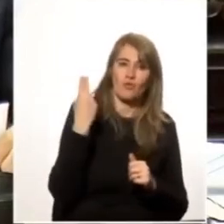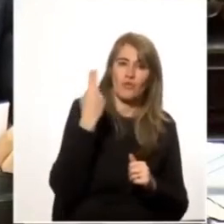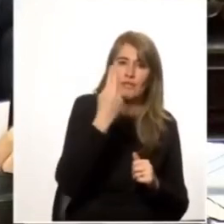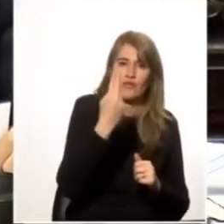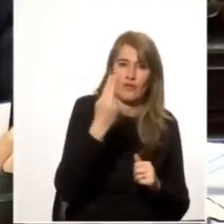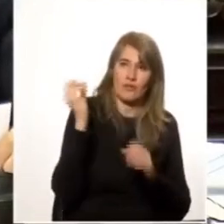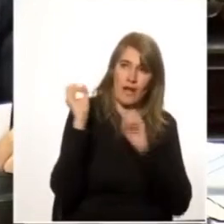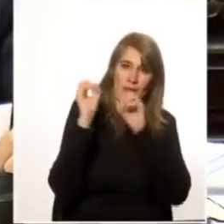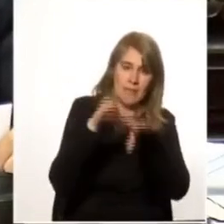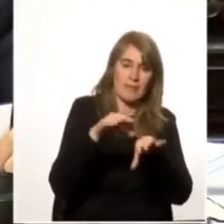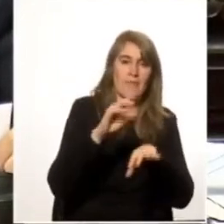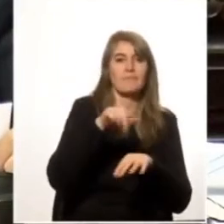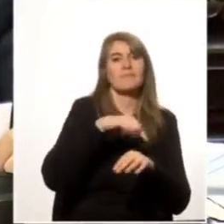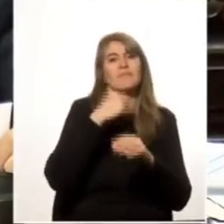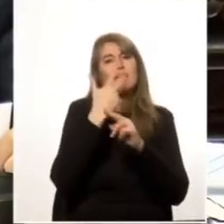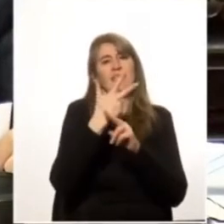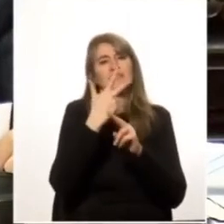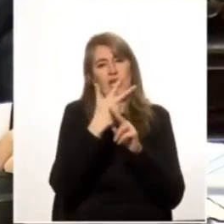Tercero,